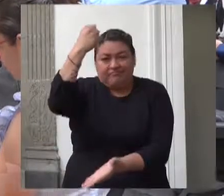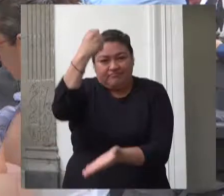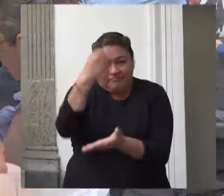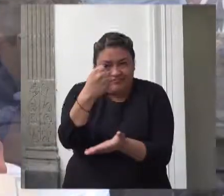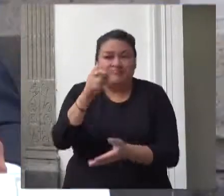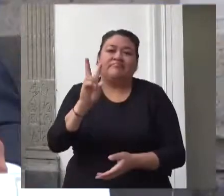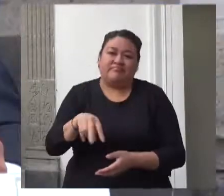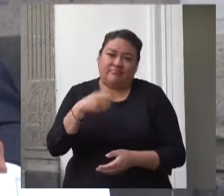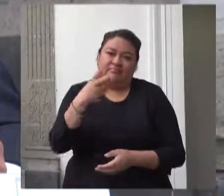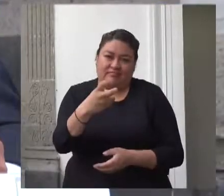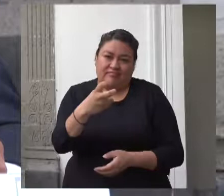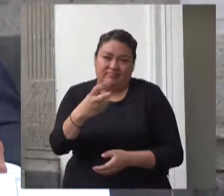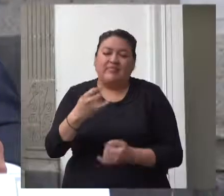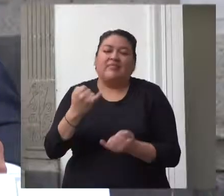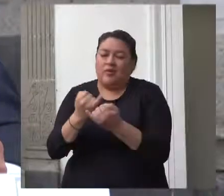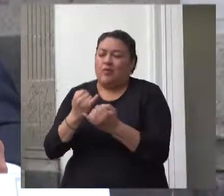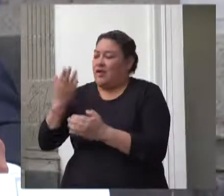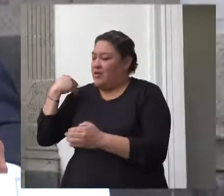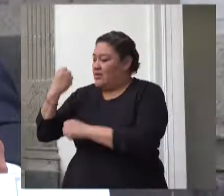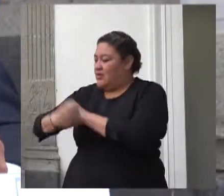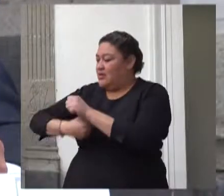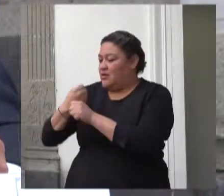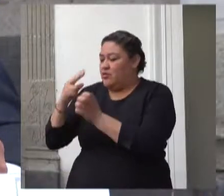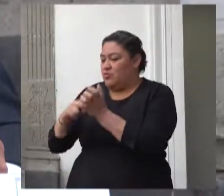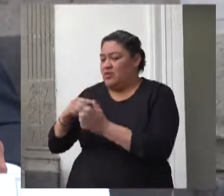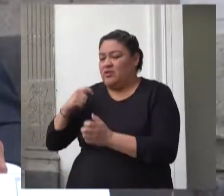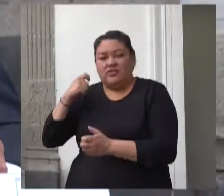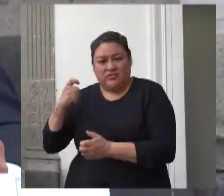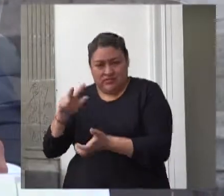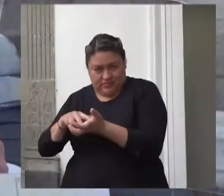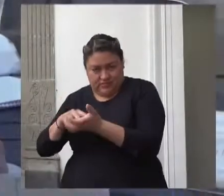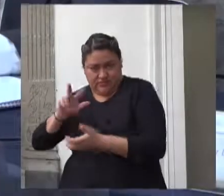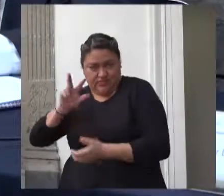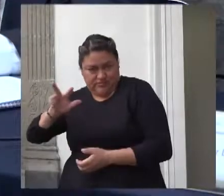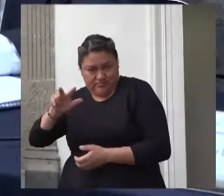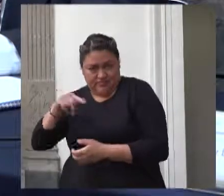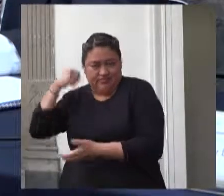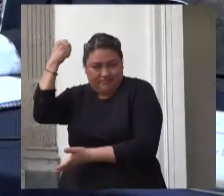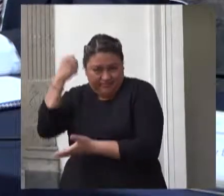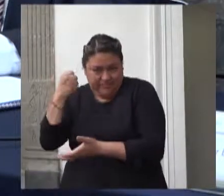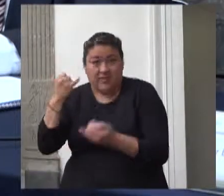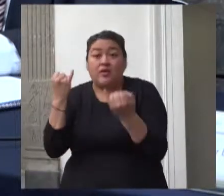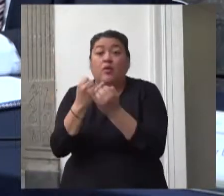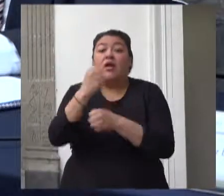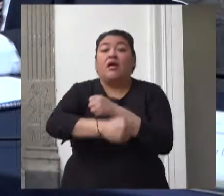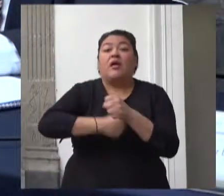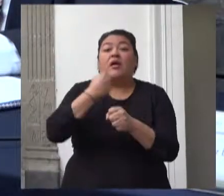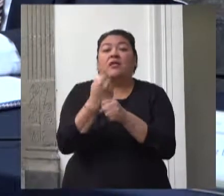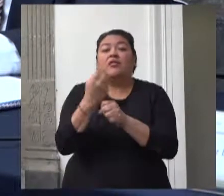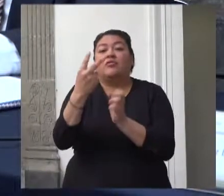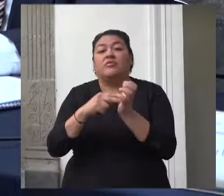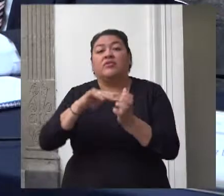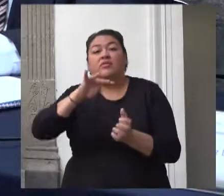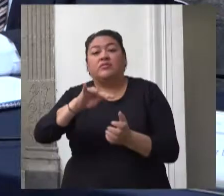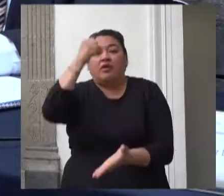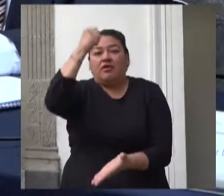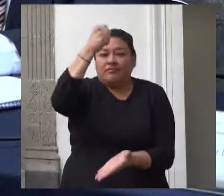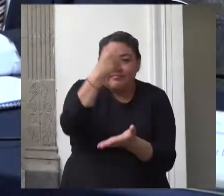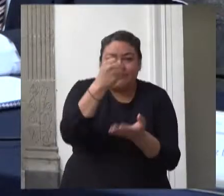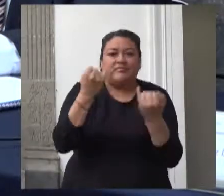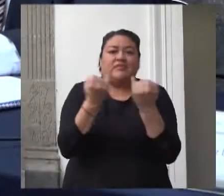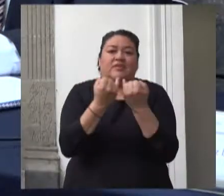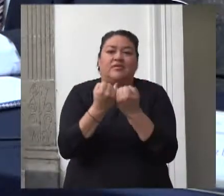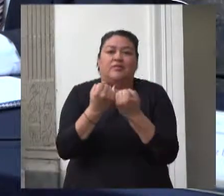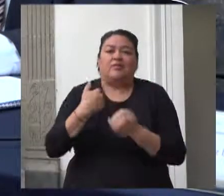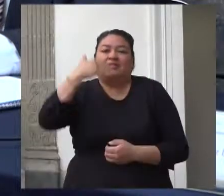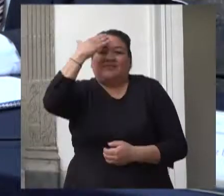y disminuyó el grado de tutela en la promoción respeto protección y